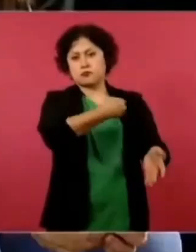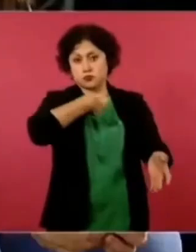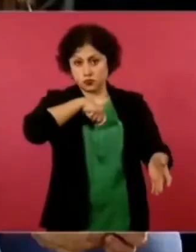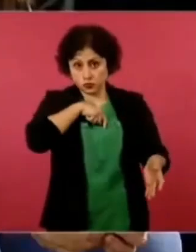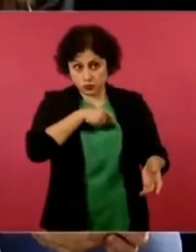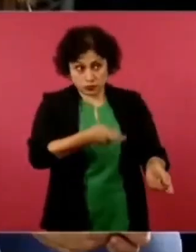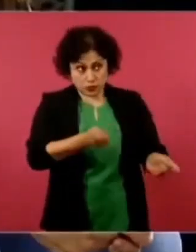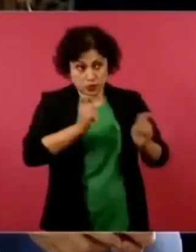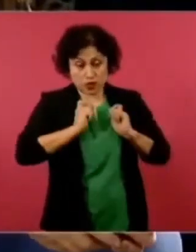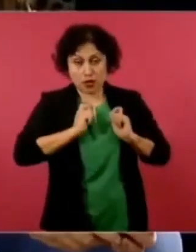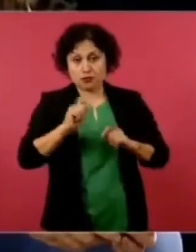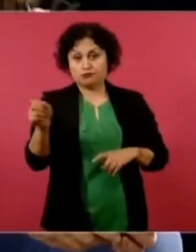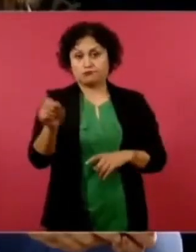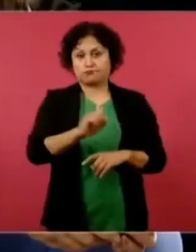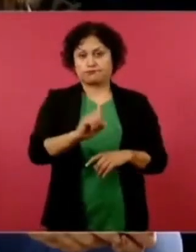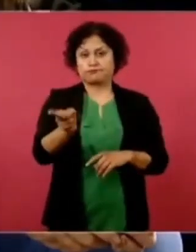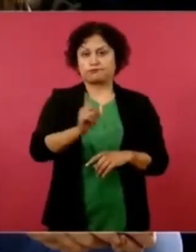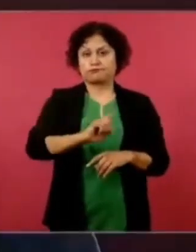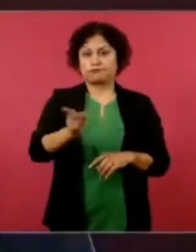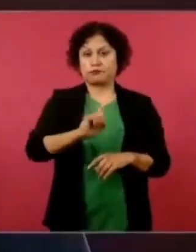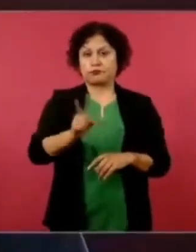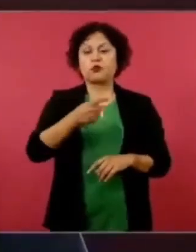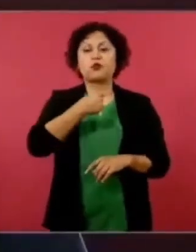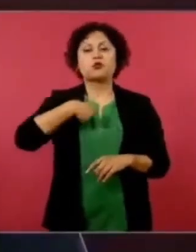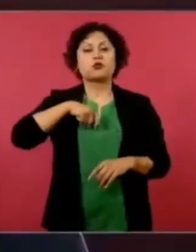Queríamos justicia.